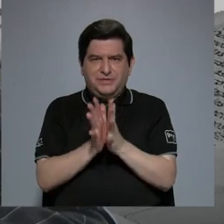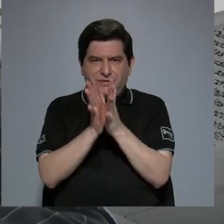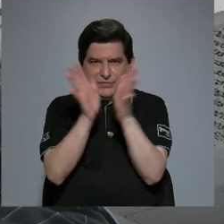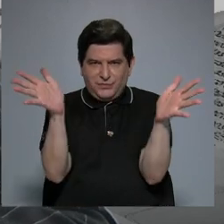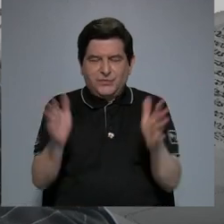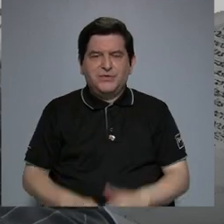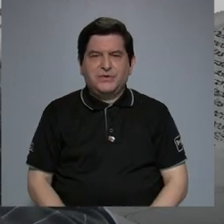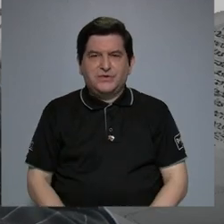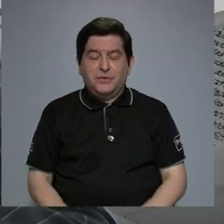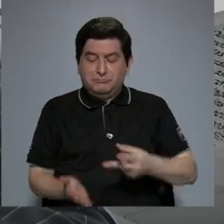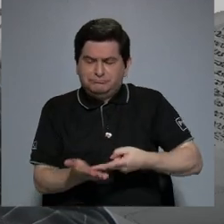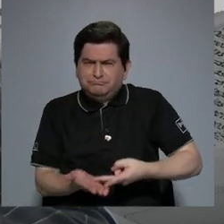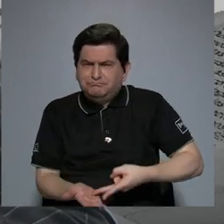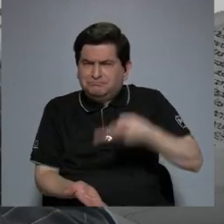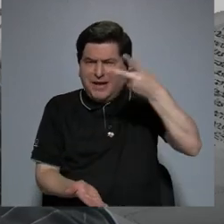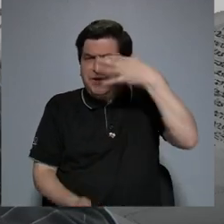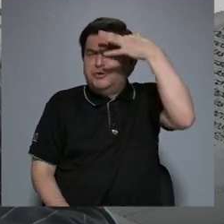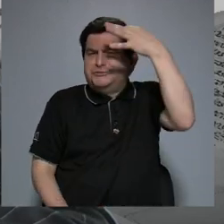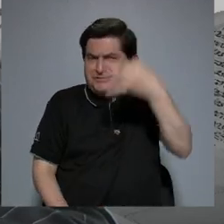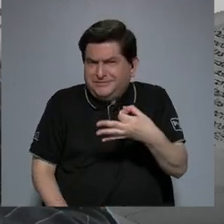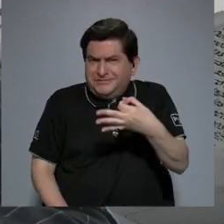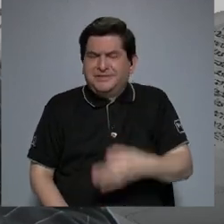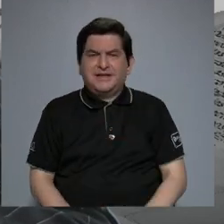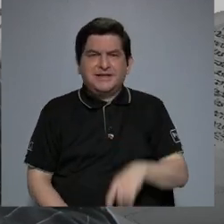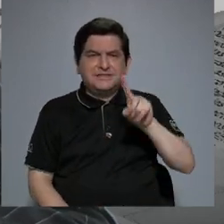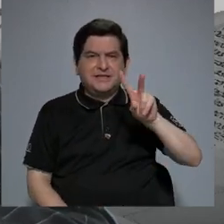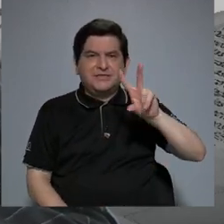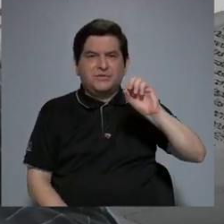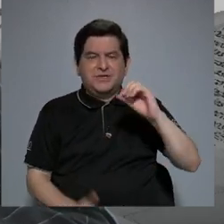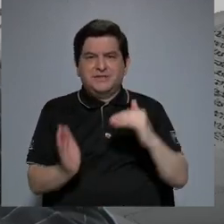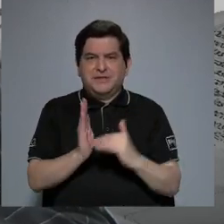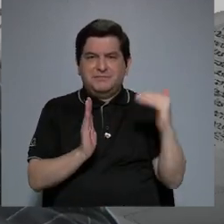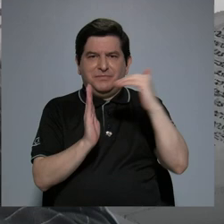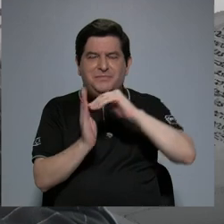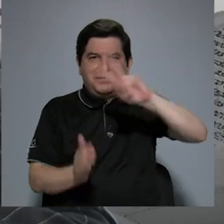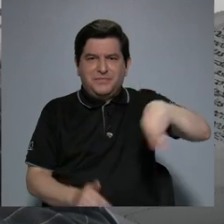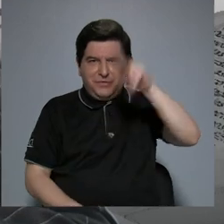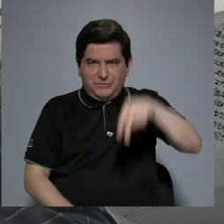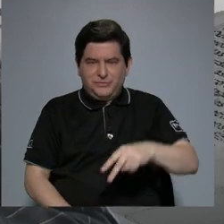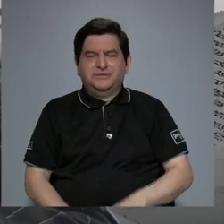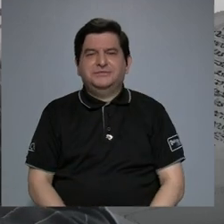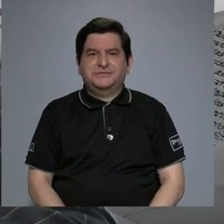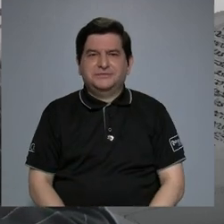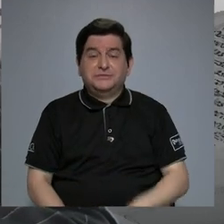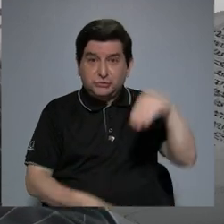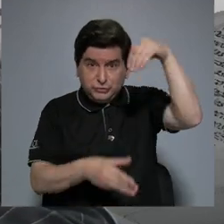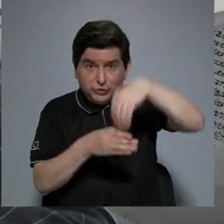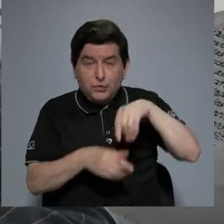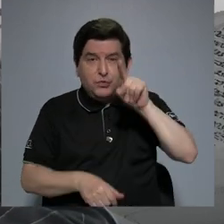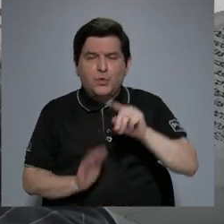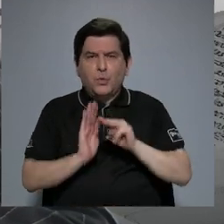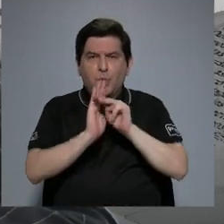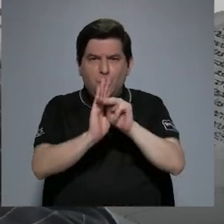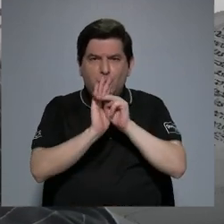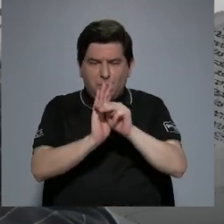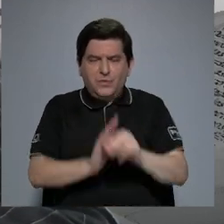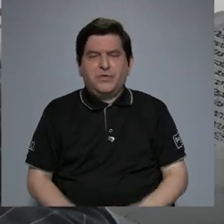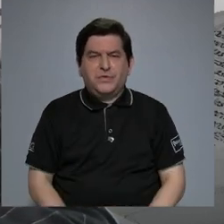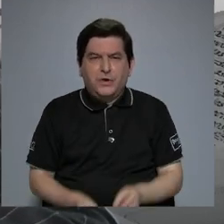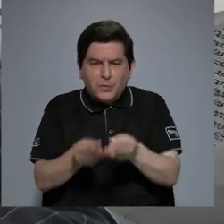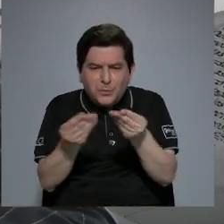Pública, cuyo costo se calcula en 120 millones de colones. Incluye un avatar